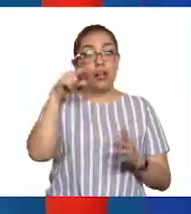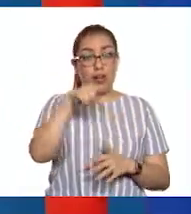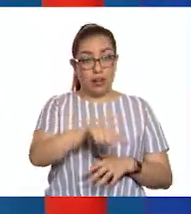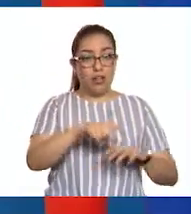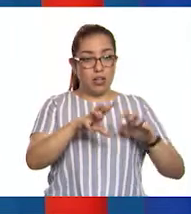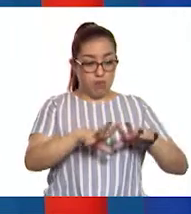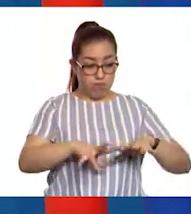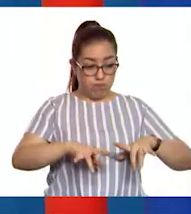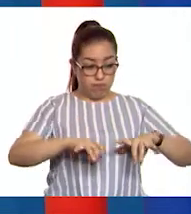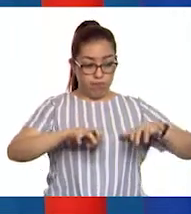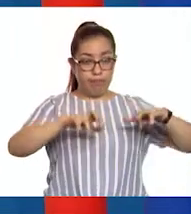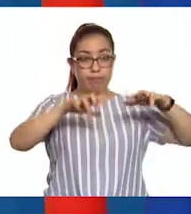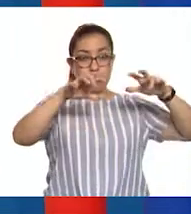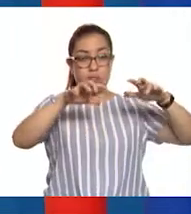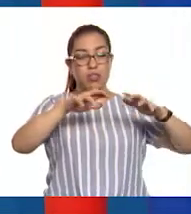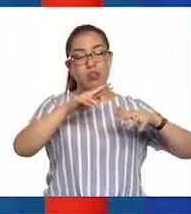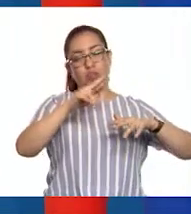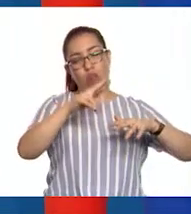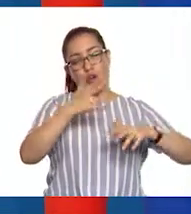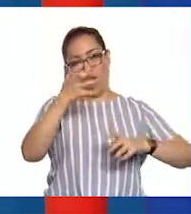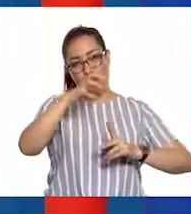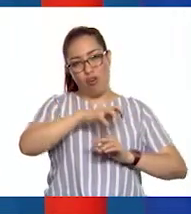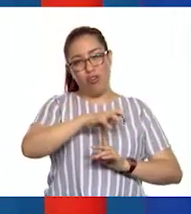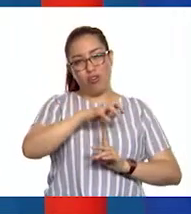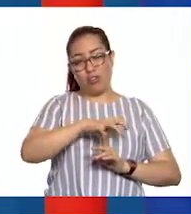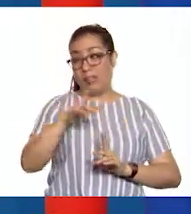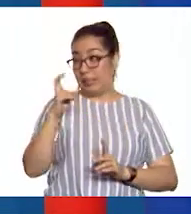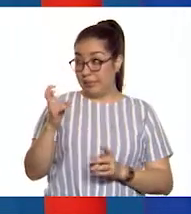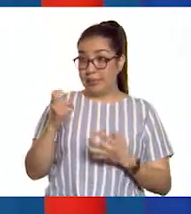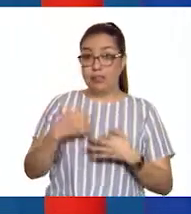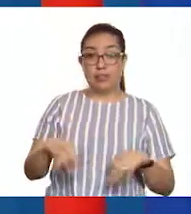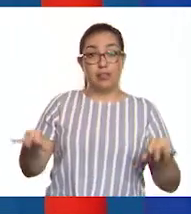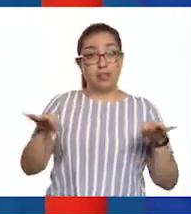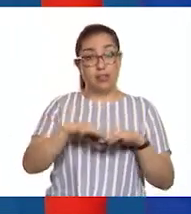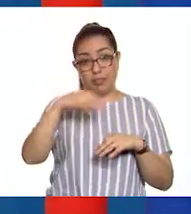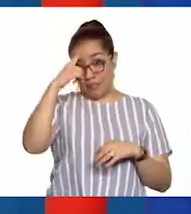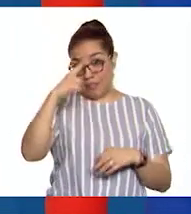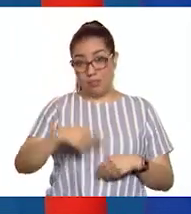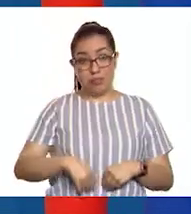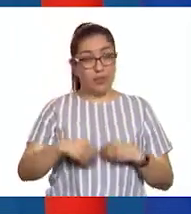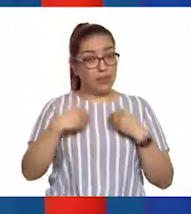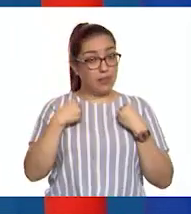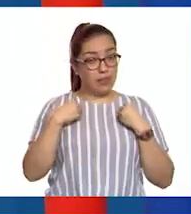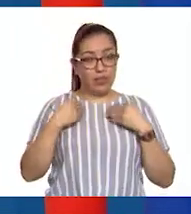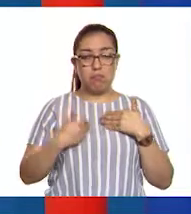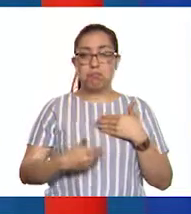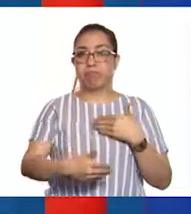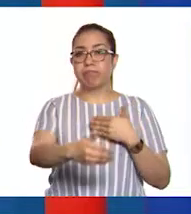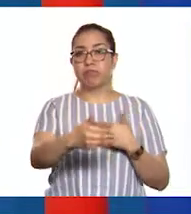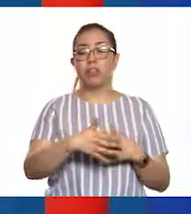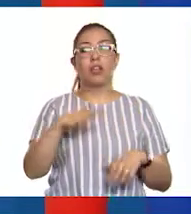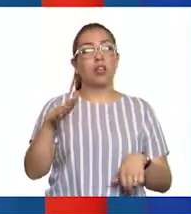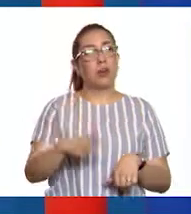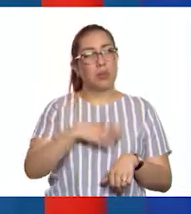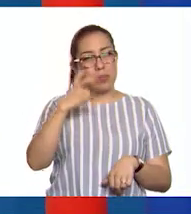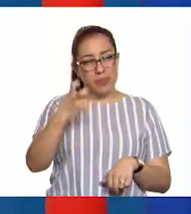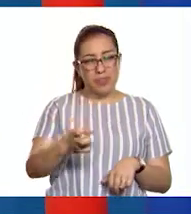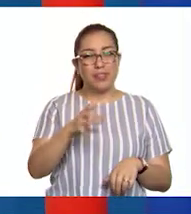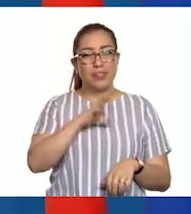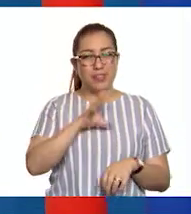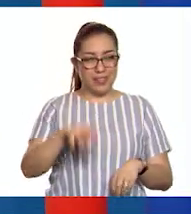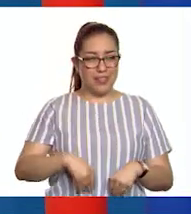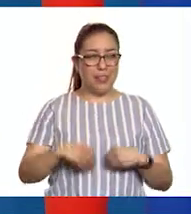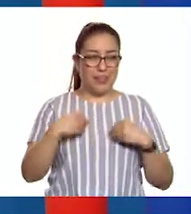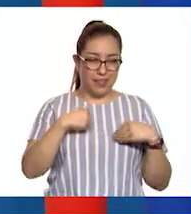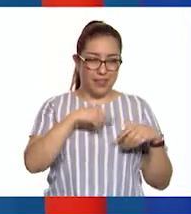¡Órale! Eso nos muestra la importancia de los hongos en la vida cotidiana y la gastronomía tradicional mexicana. Por eso se venden diversos hongos